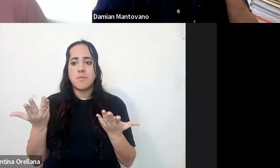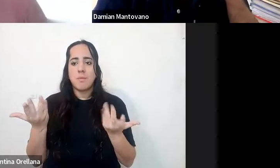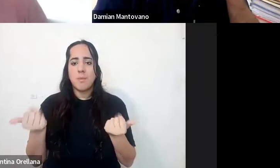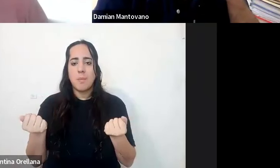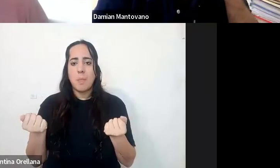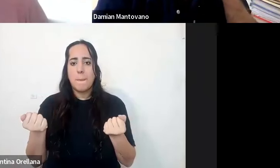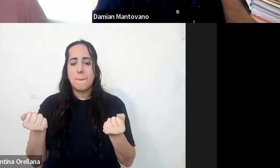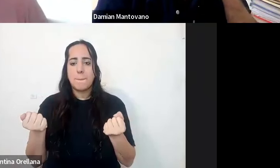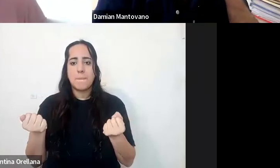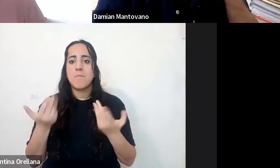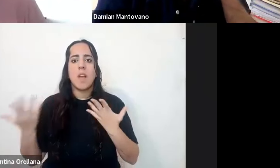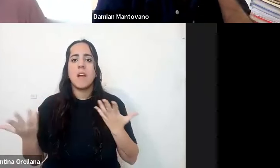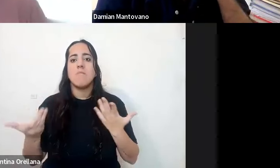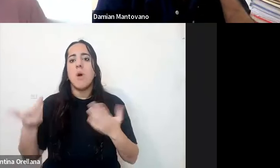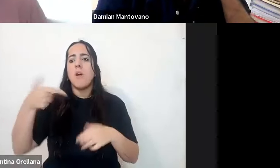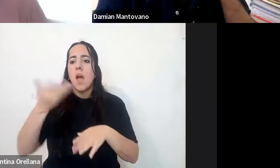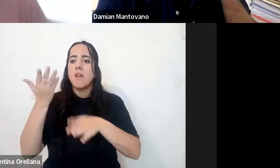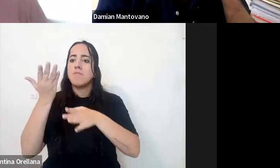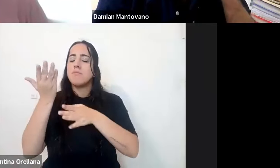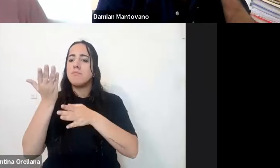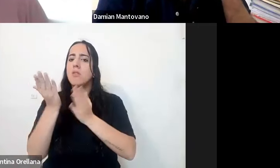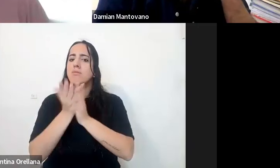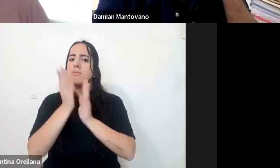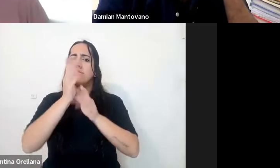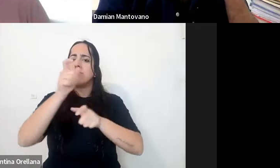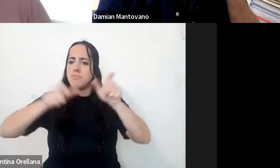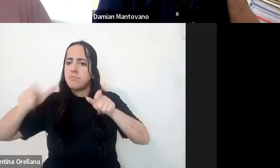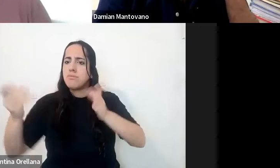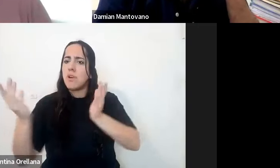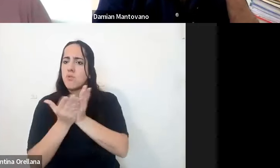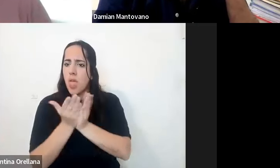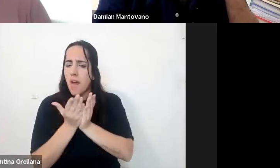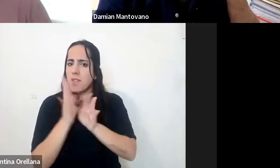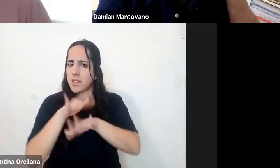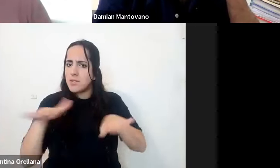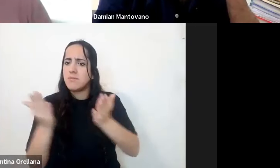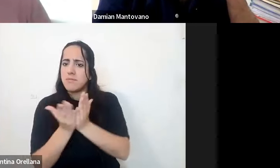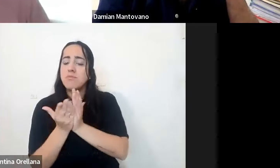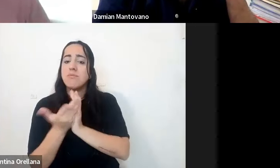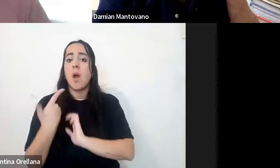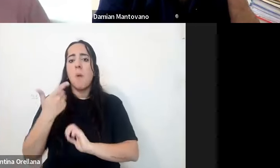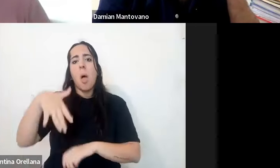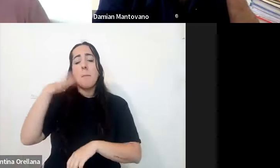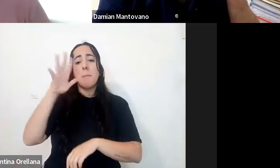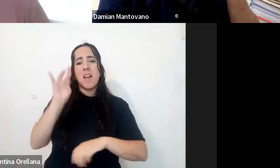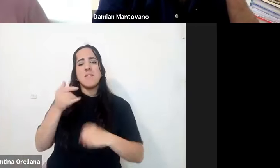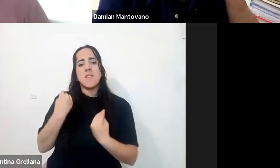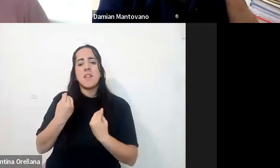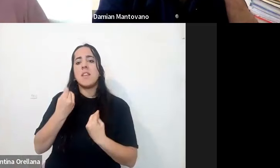qué se ha hecho con los estudiantes y lo más difícil es quizá los que tienen deficiencia intelectual